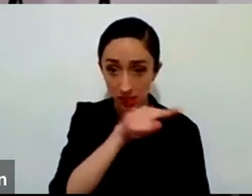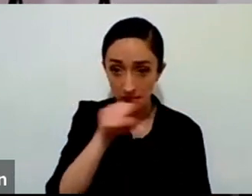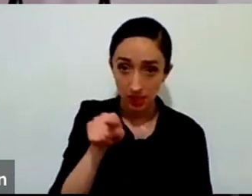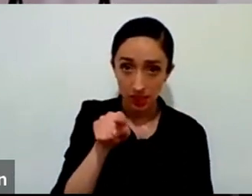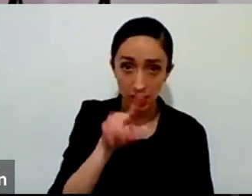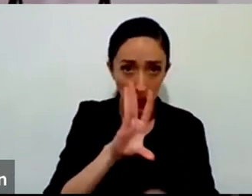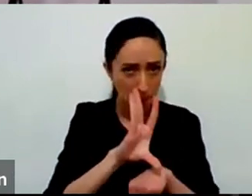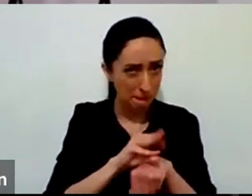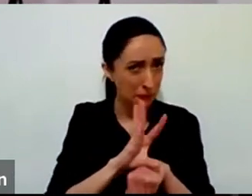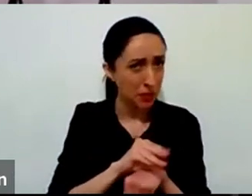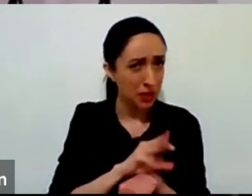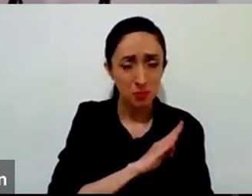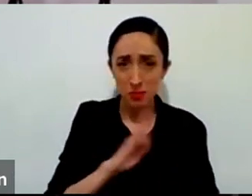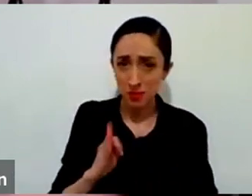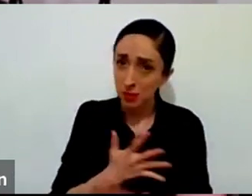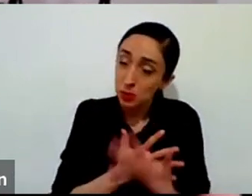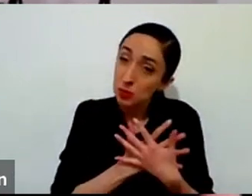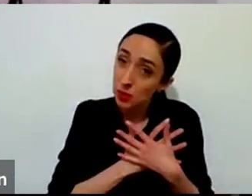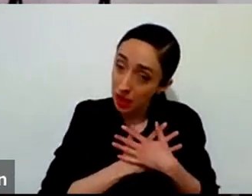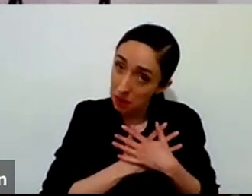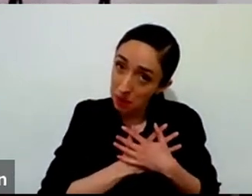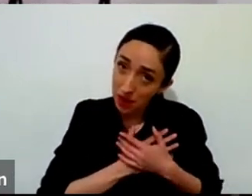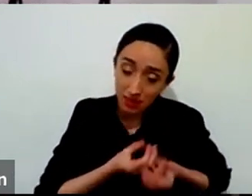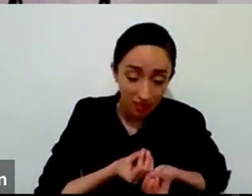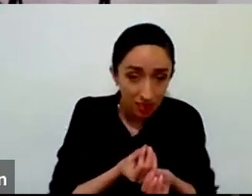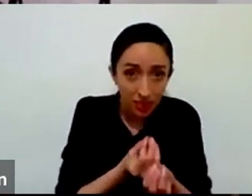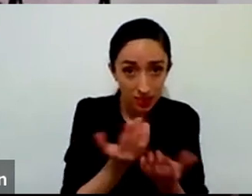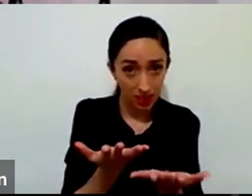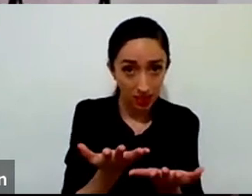y y quieres estar conmigo